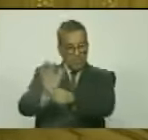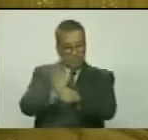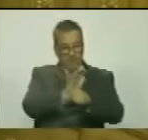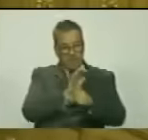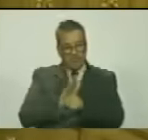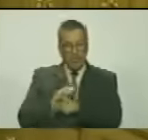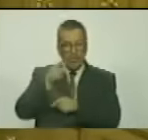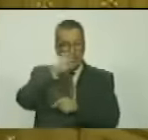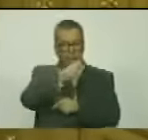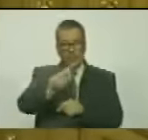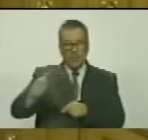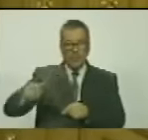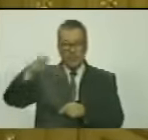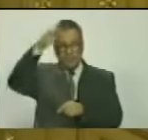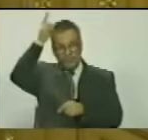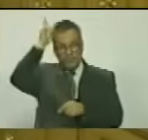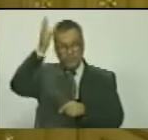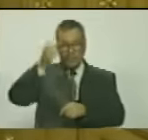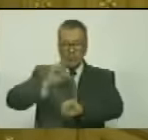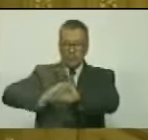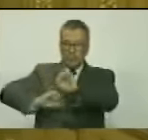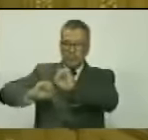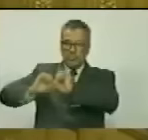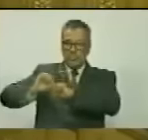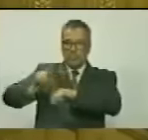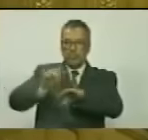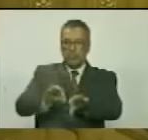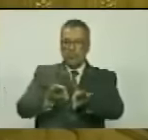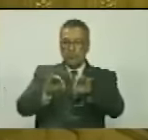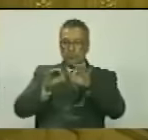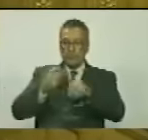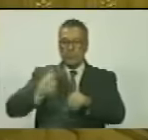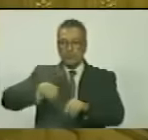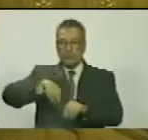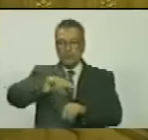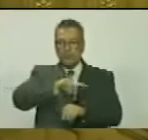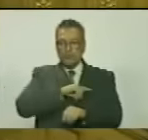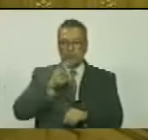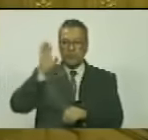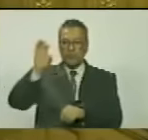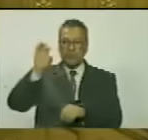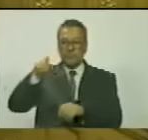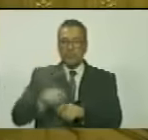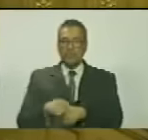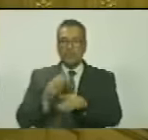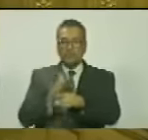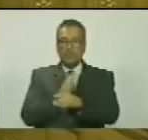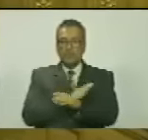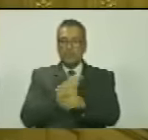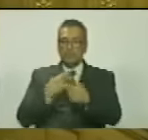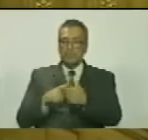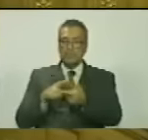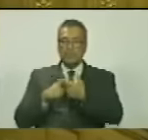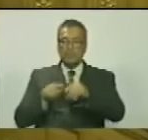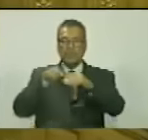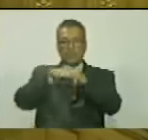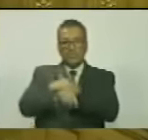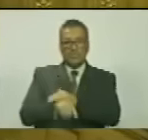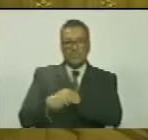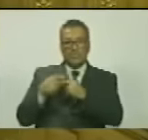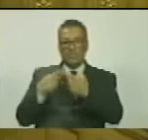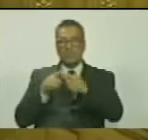de los pueblos indígenas y defensor de los intereses de nuestra nación ante cualquier incursión